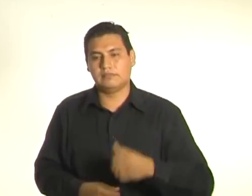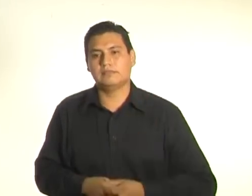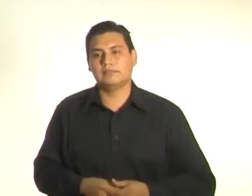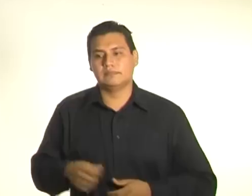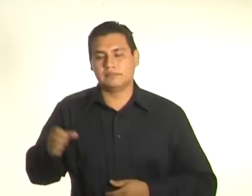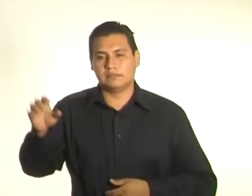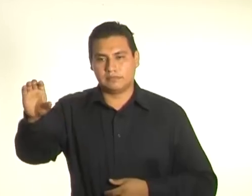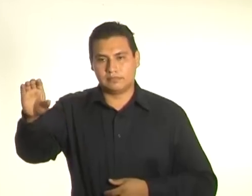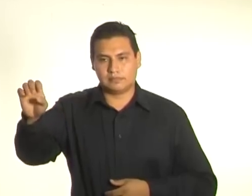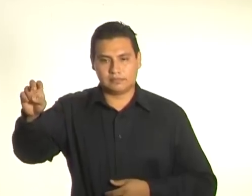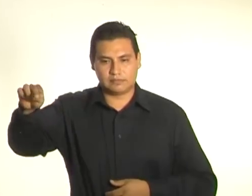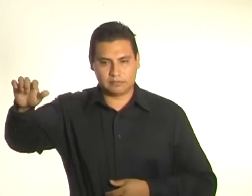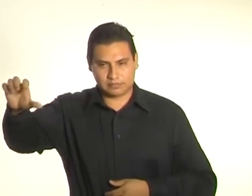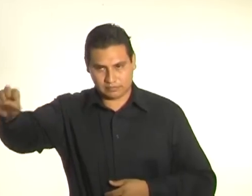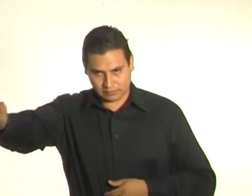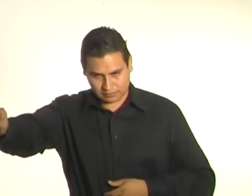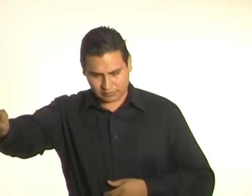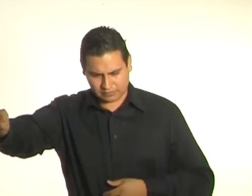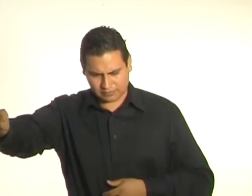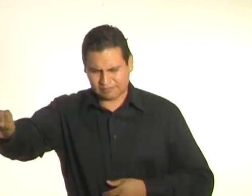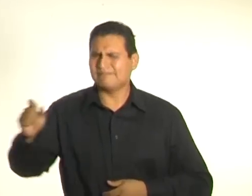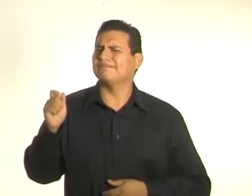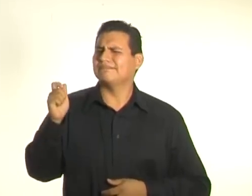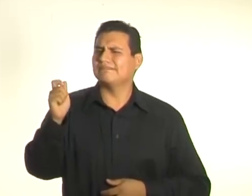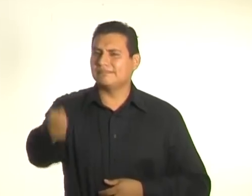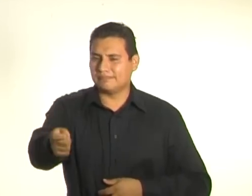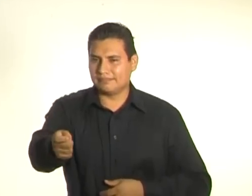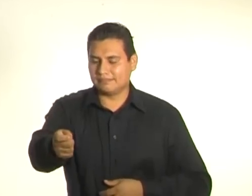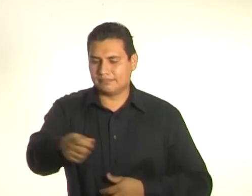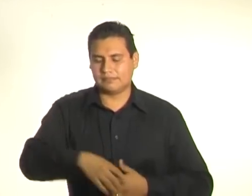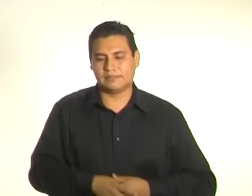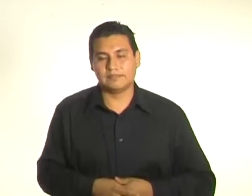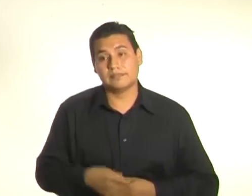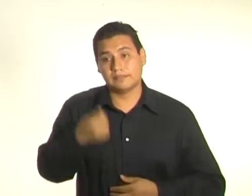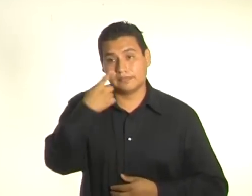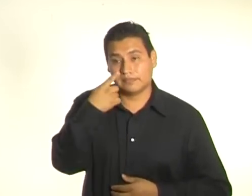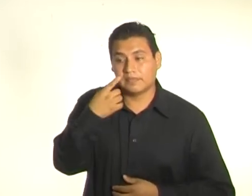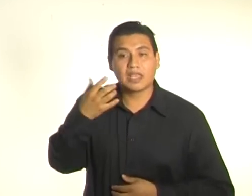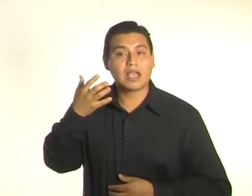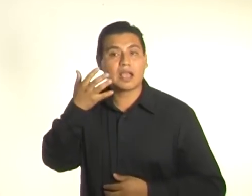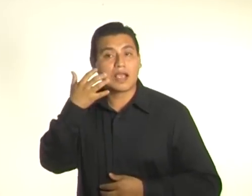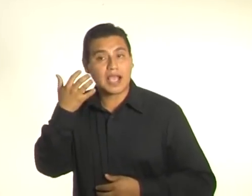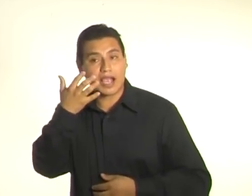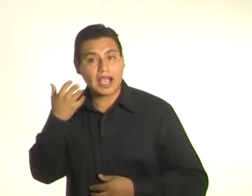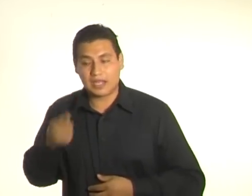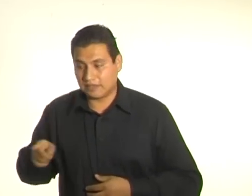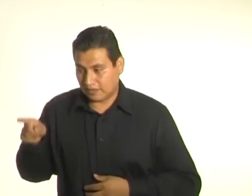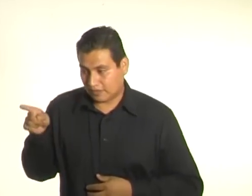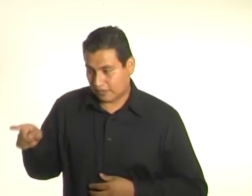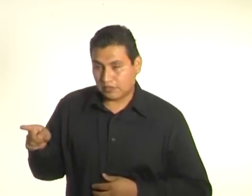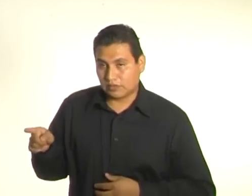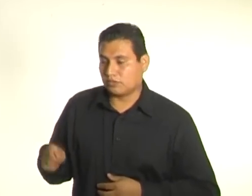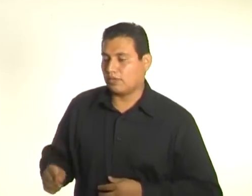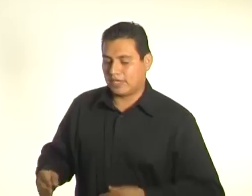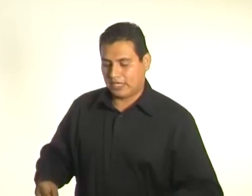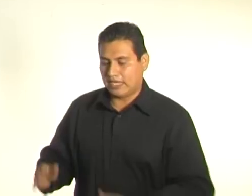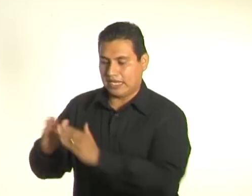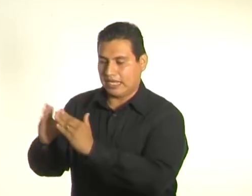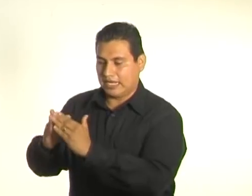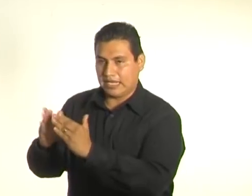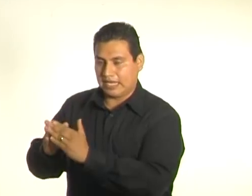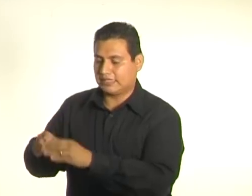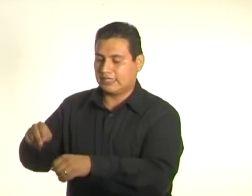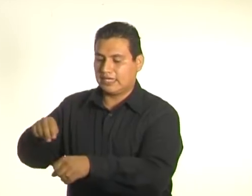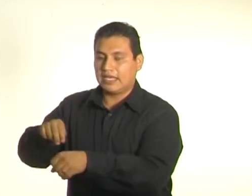Muy bien. Dice así. El gato Sixto vivía en el número uno de la